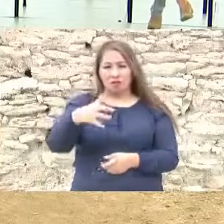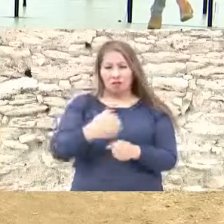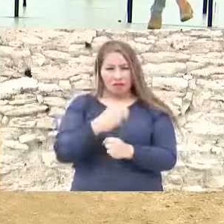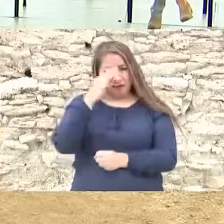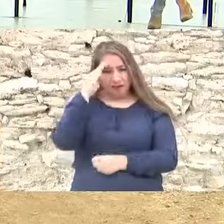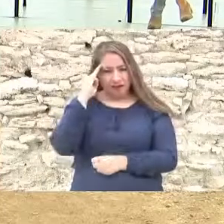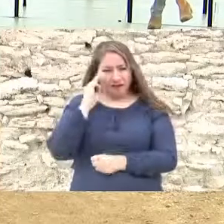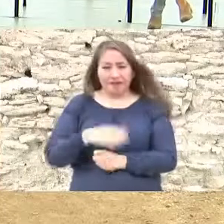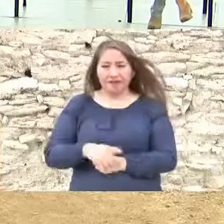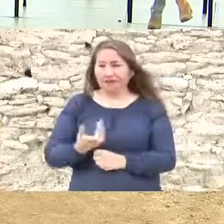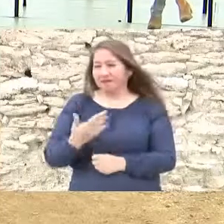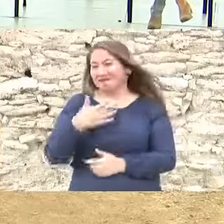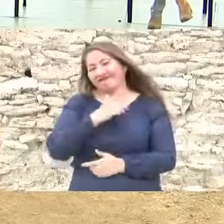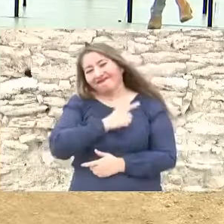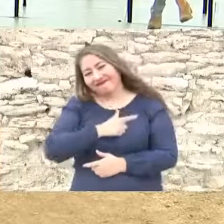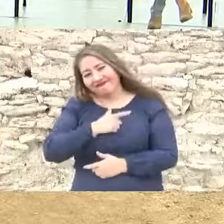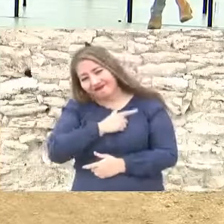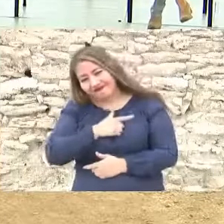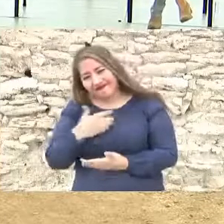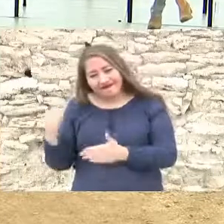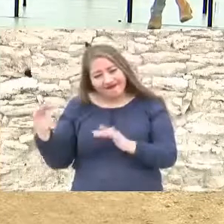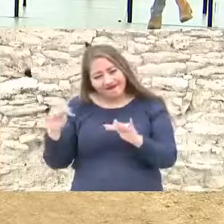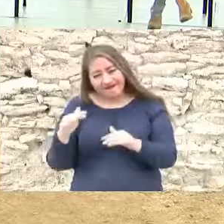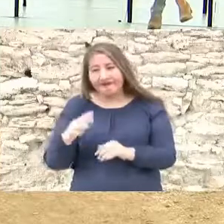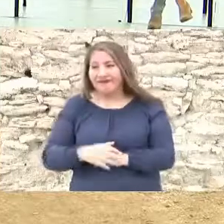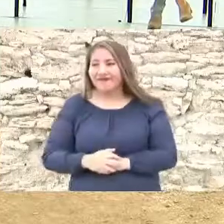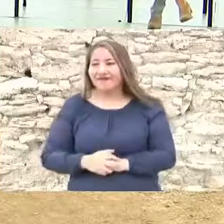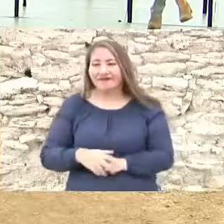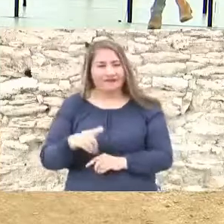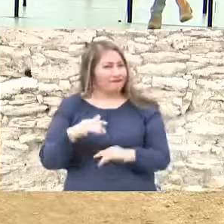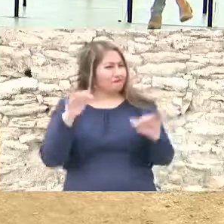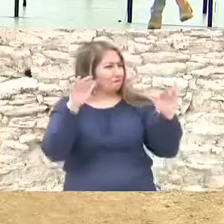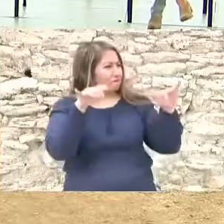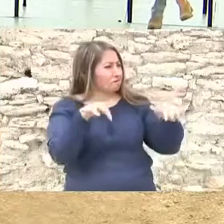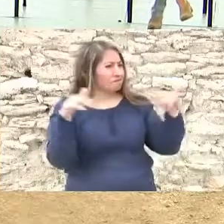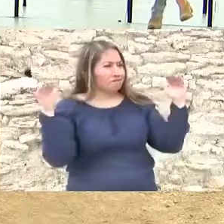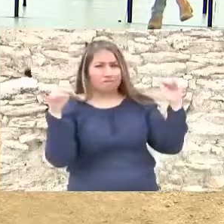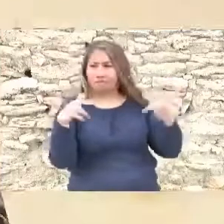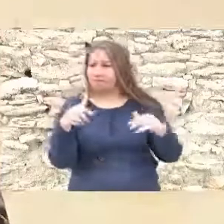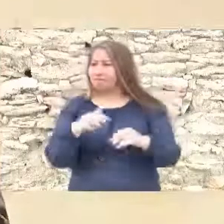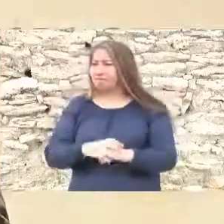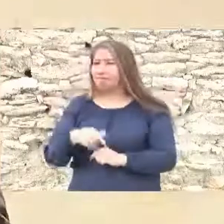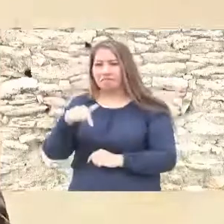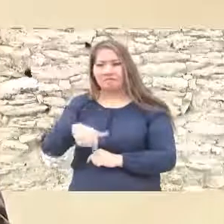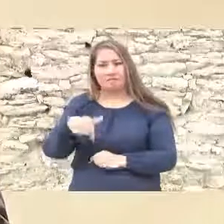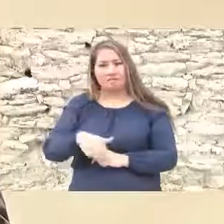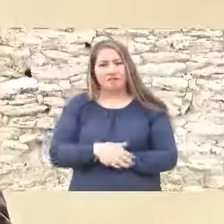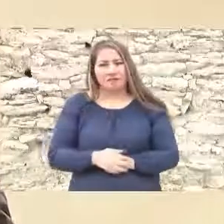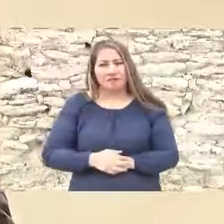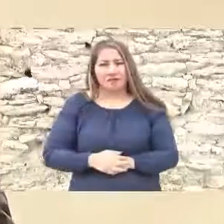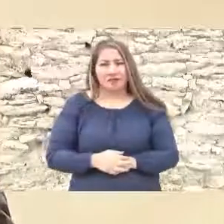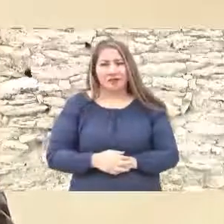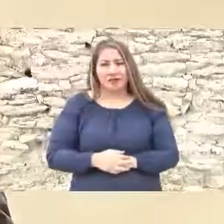nos da gusto estar aquí porque